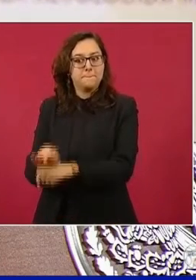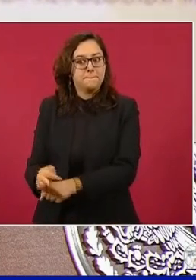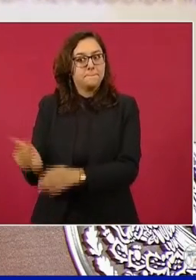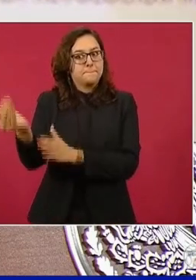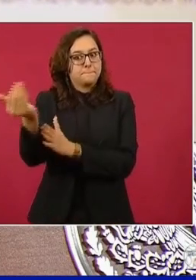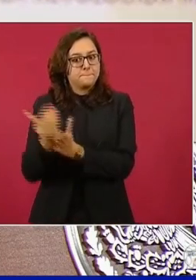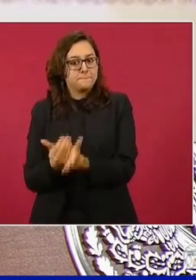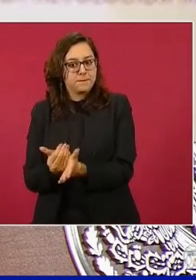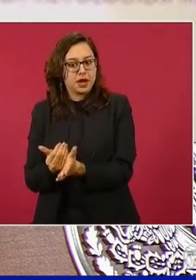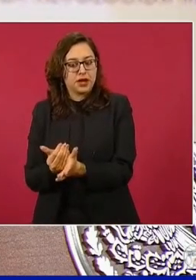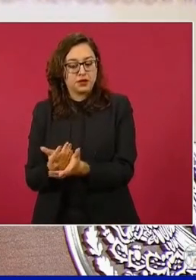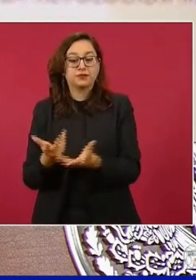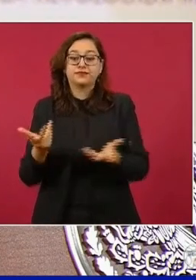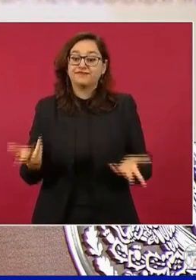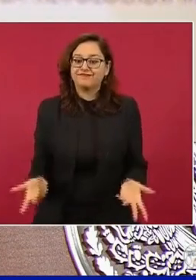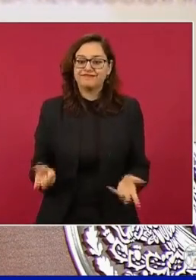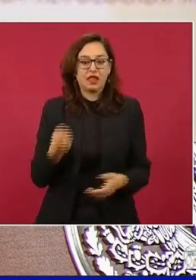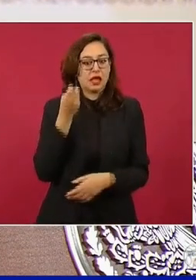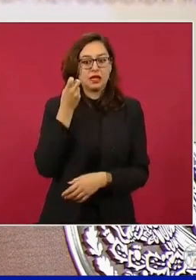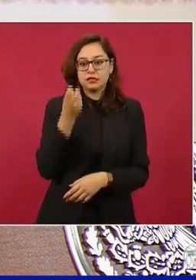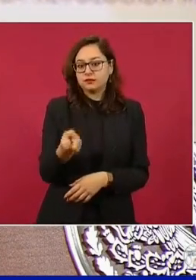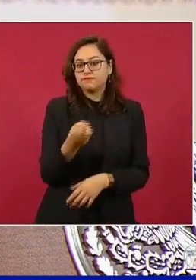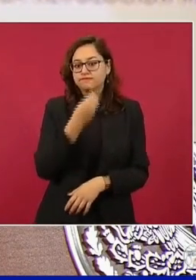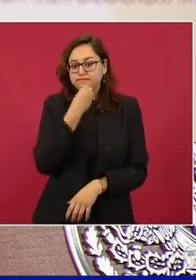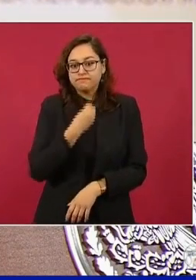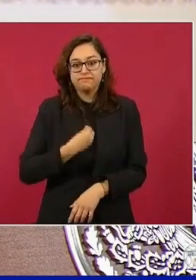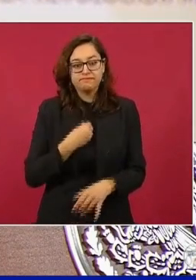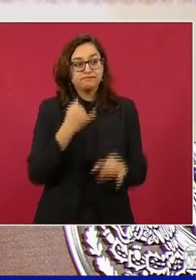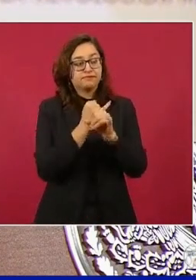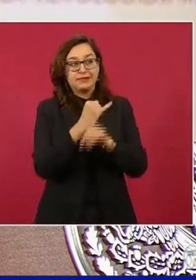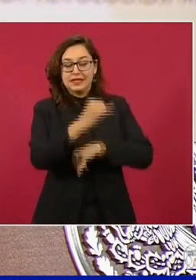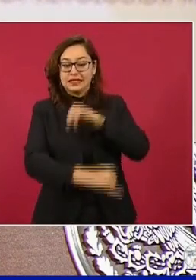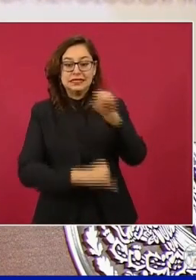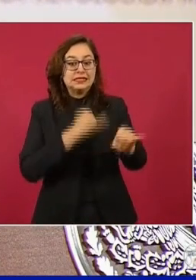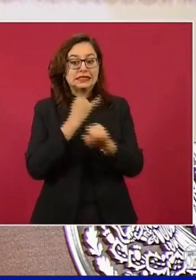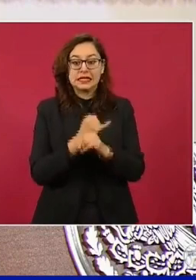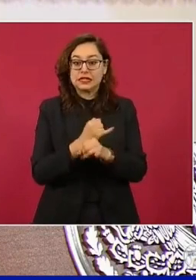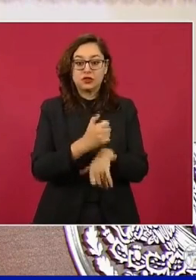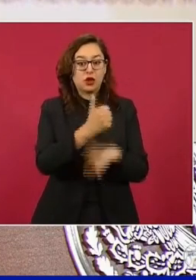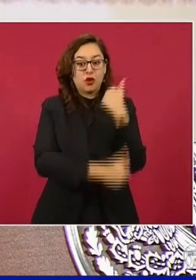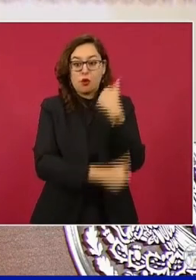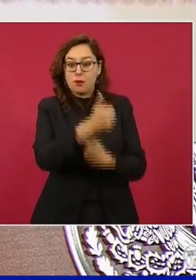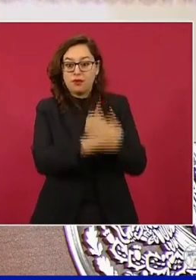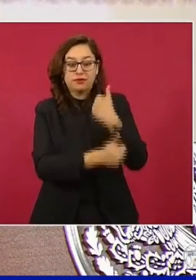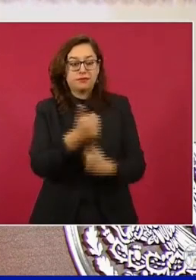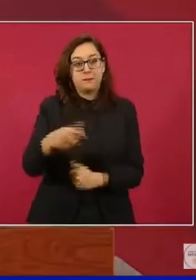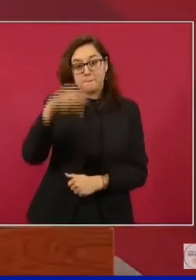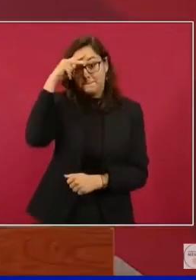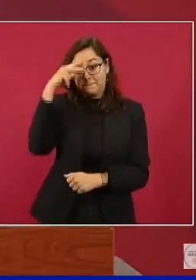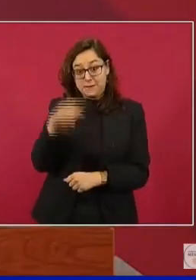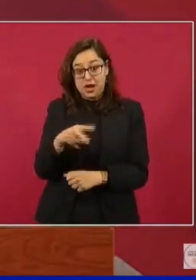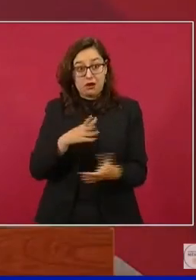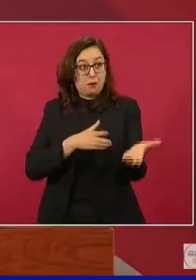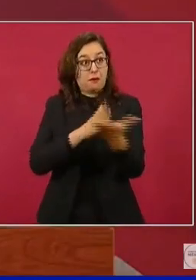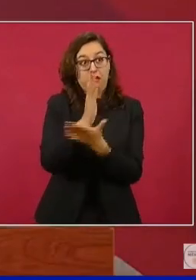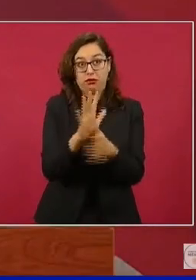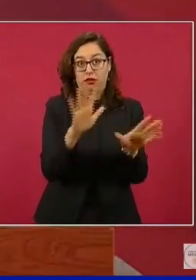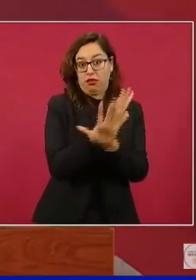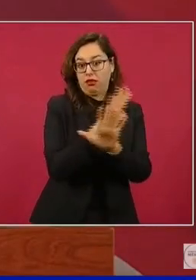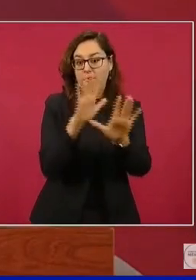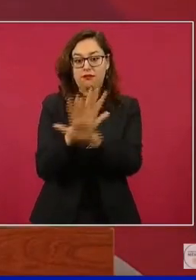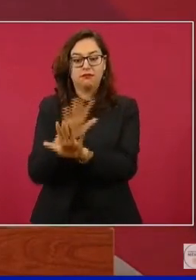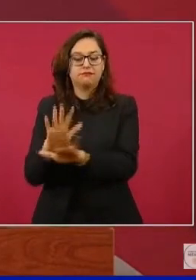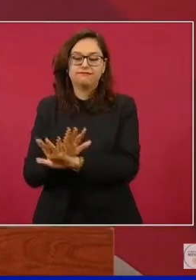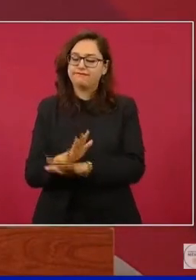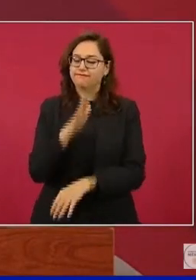México no puede incidir. Son muchos los jugadores en el mundo que establecen